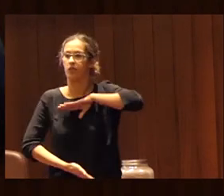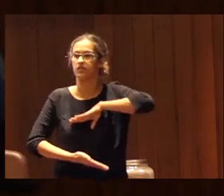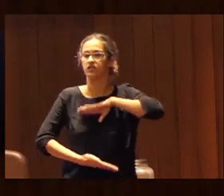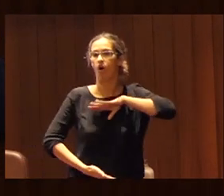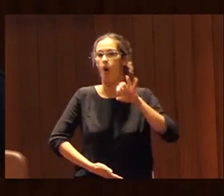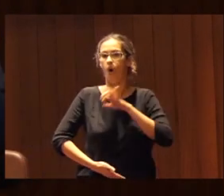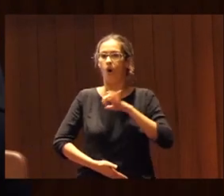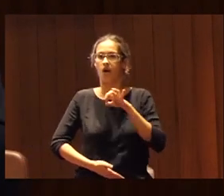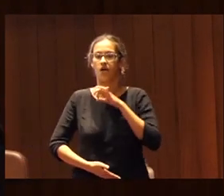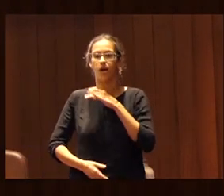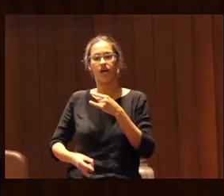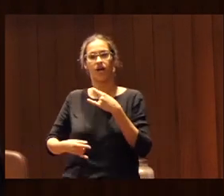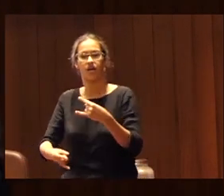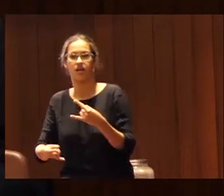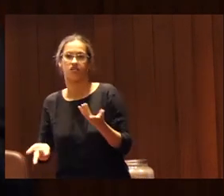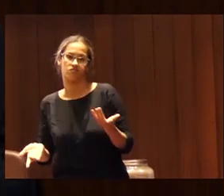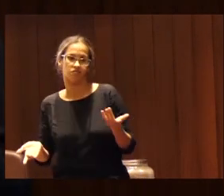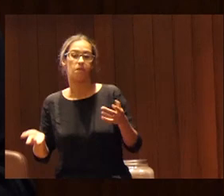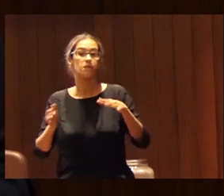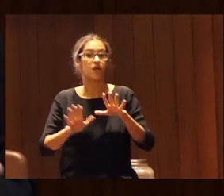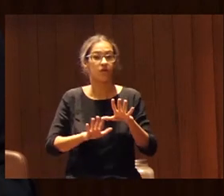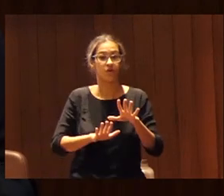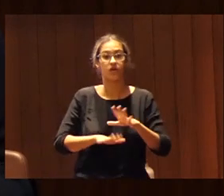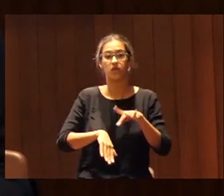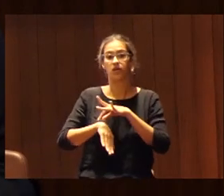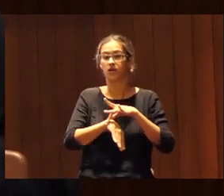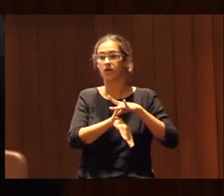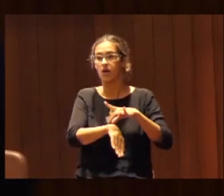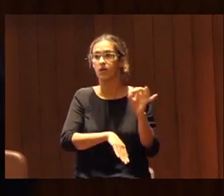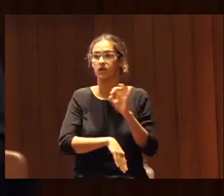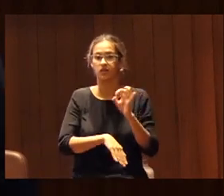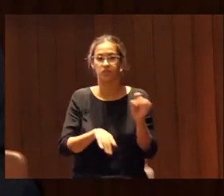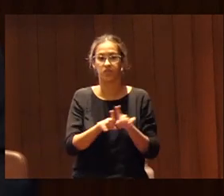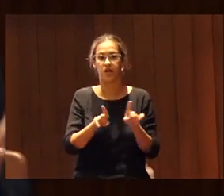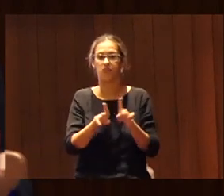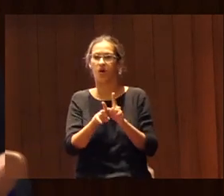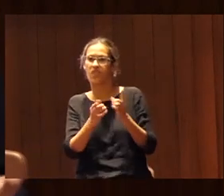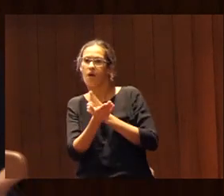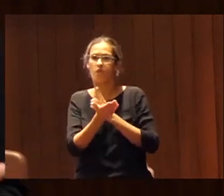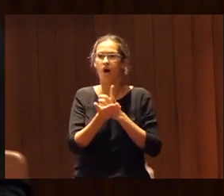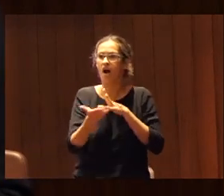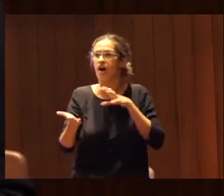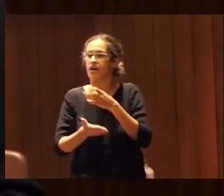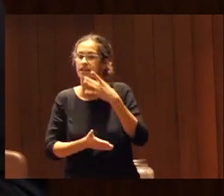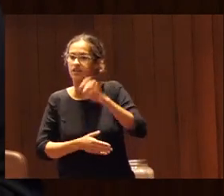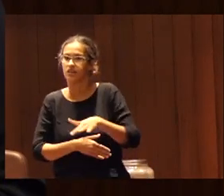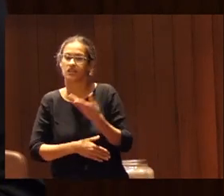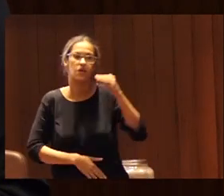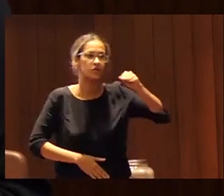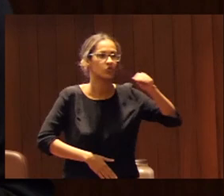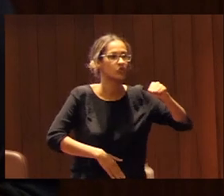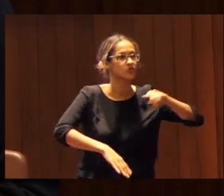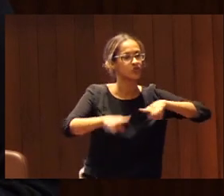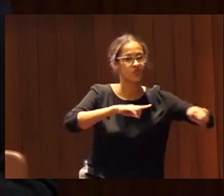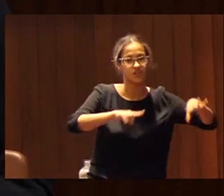orientación piragua pero ojo ¿quién coge la brújula? es que cuando les pregunto eso al monitorado me dice ya